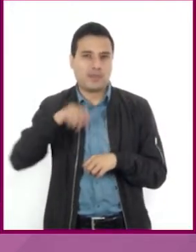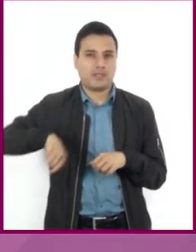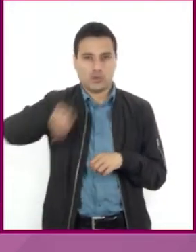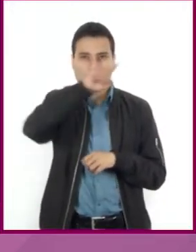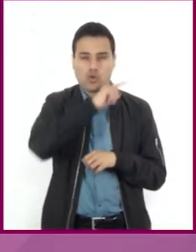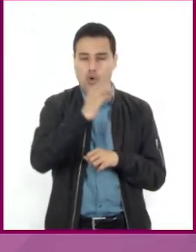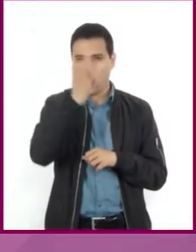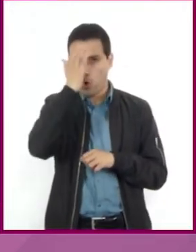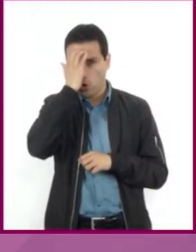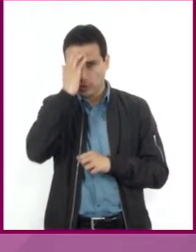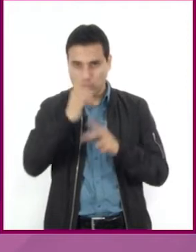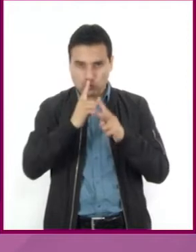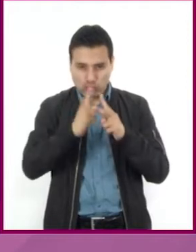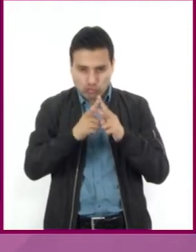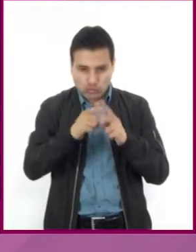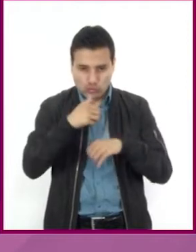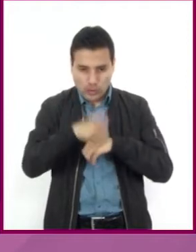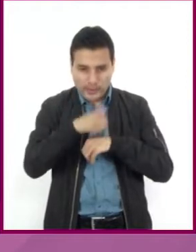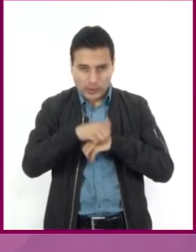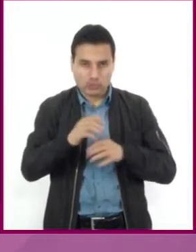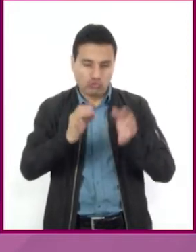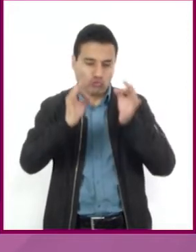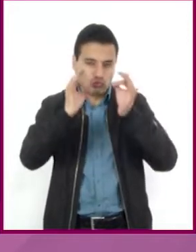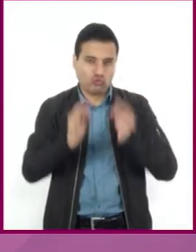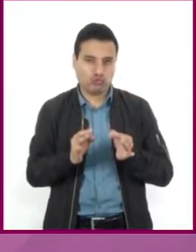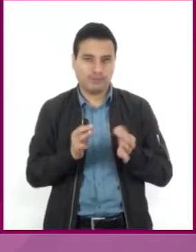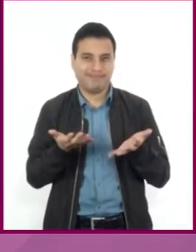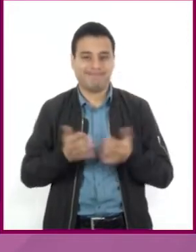obtener unas a partir de las otras.